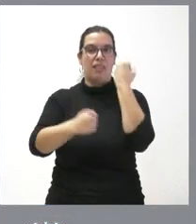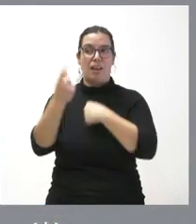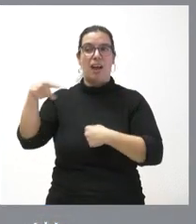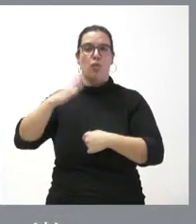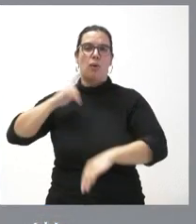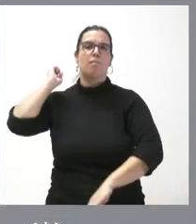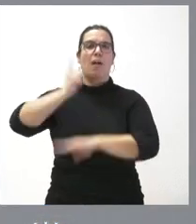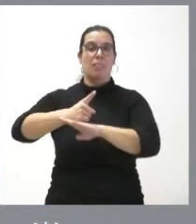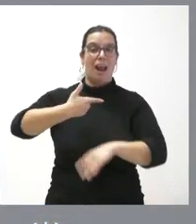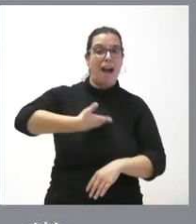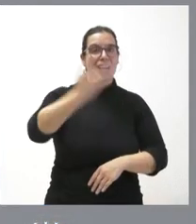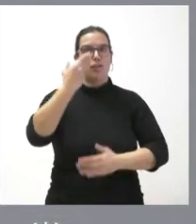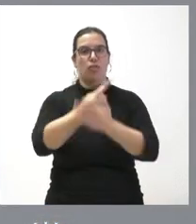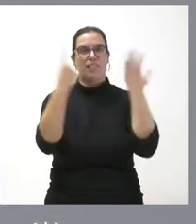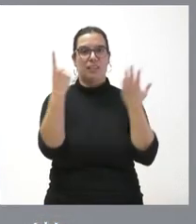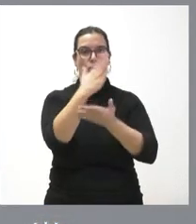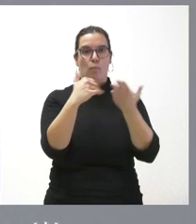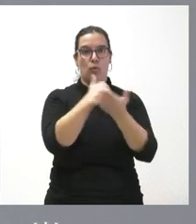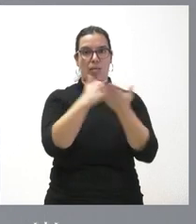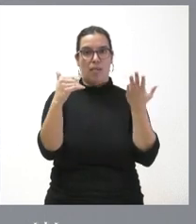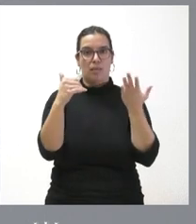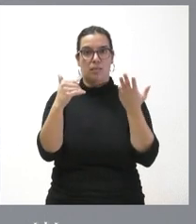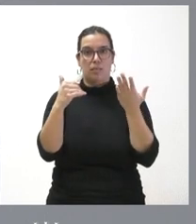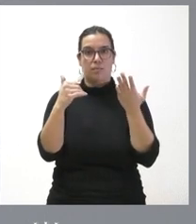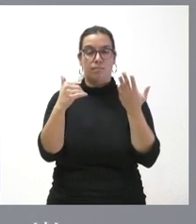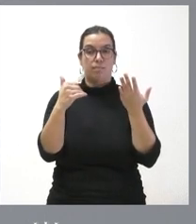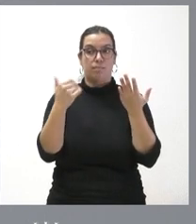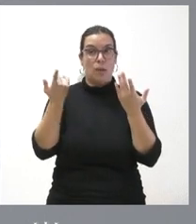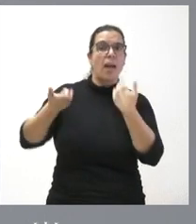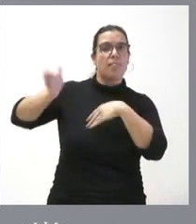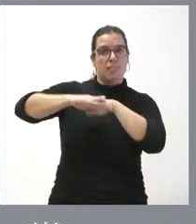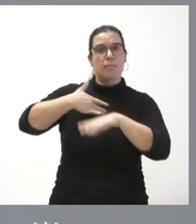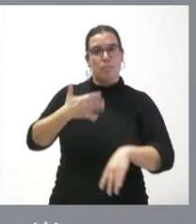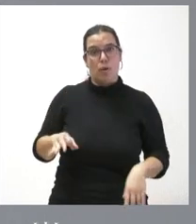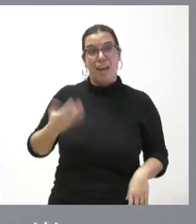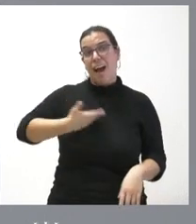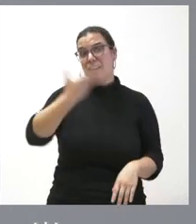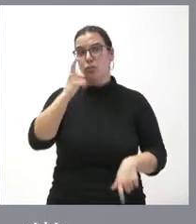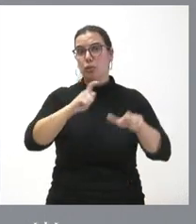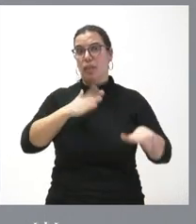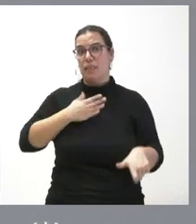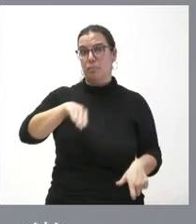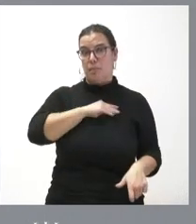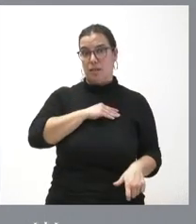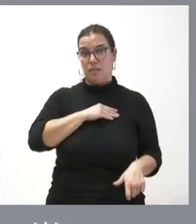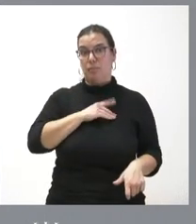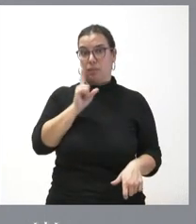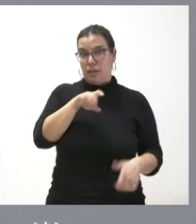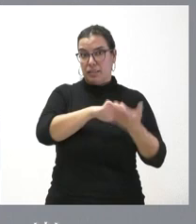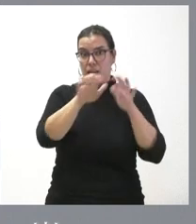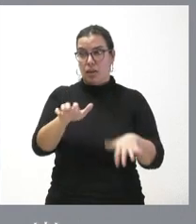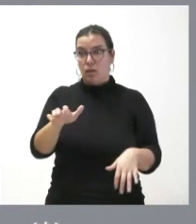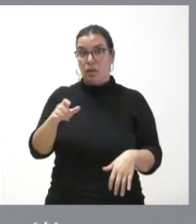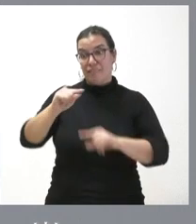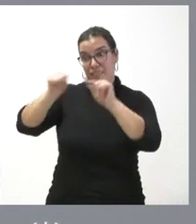a las 16 comunidades autónomas restantes al resto de los españoles y a las personas de Castilla y León lo que aquí